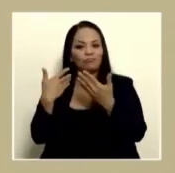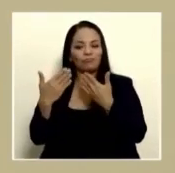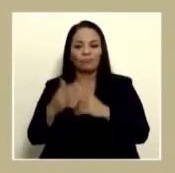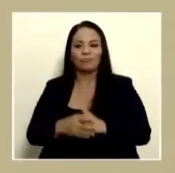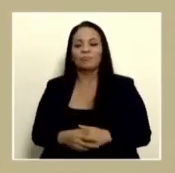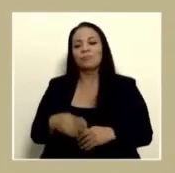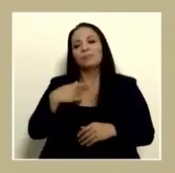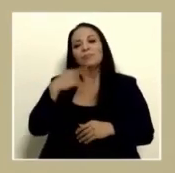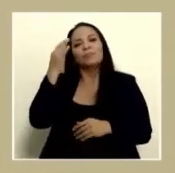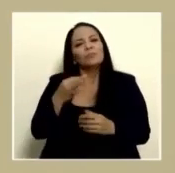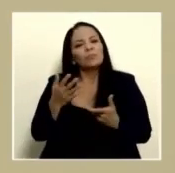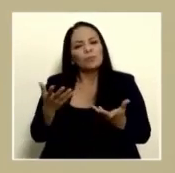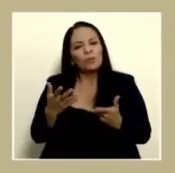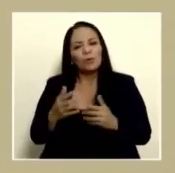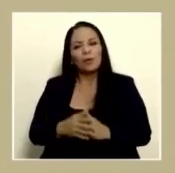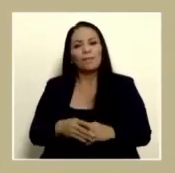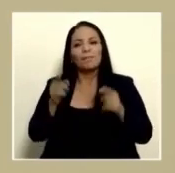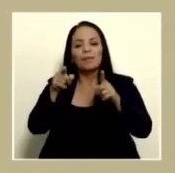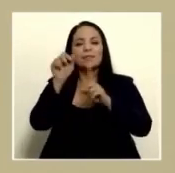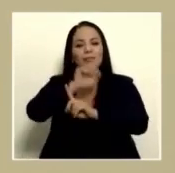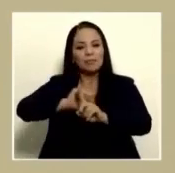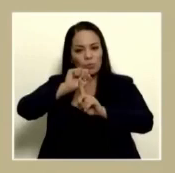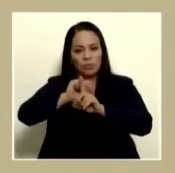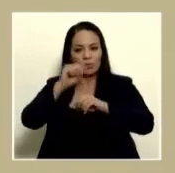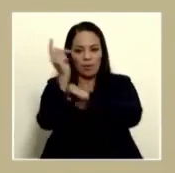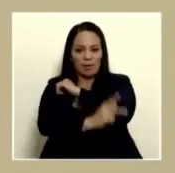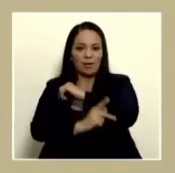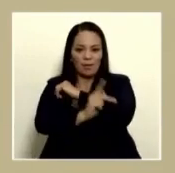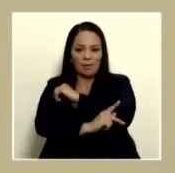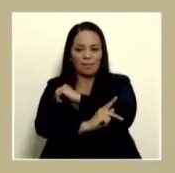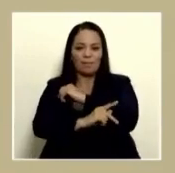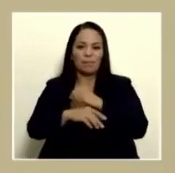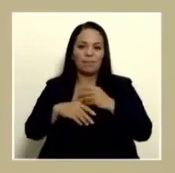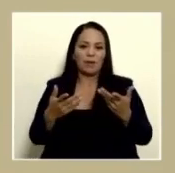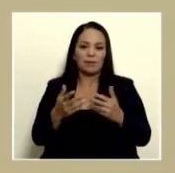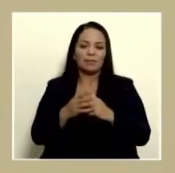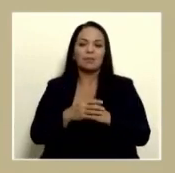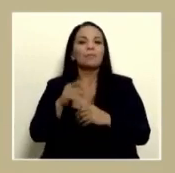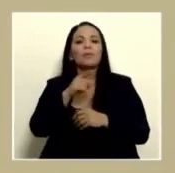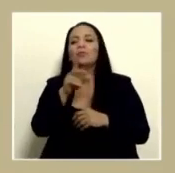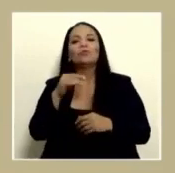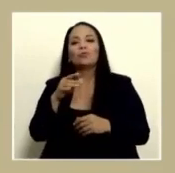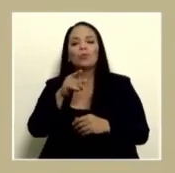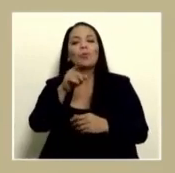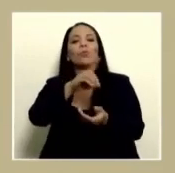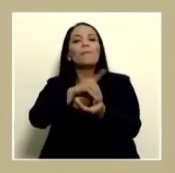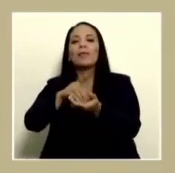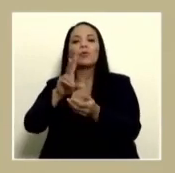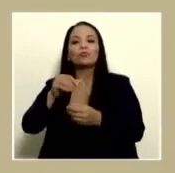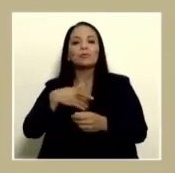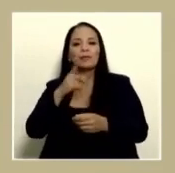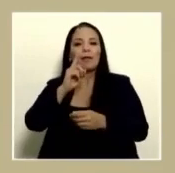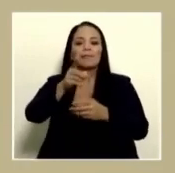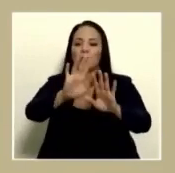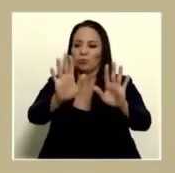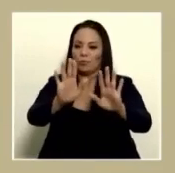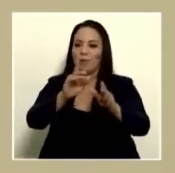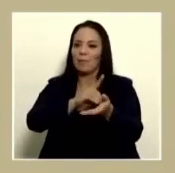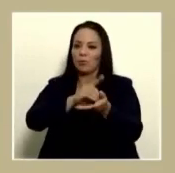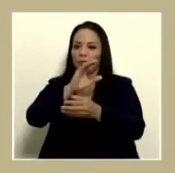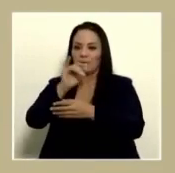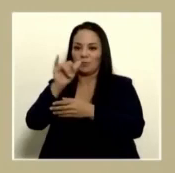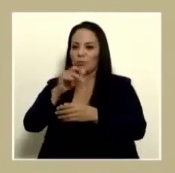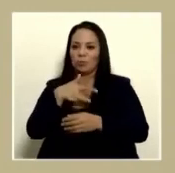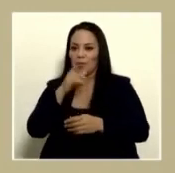yo creo que esta es una situación en el país y no se sientan amenazados médicos los médicos de la caja sobre todo